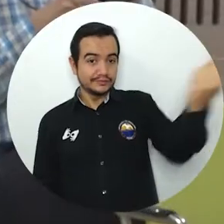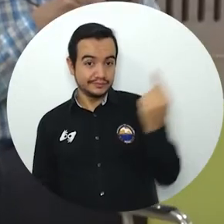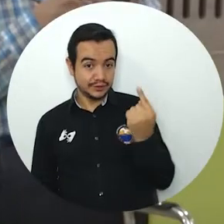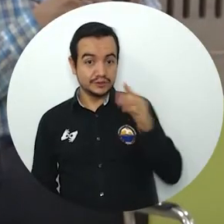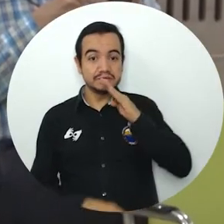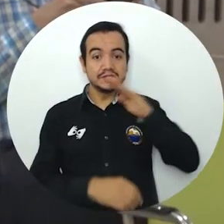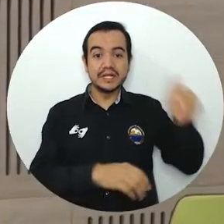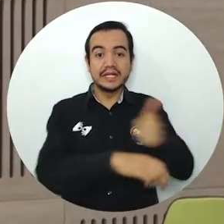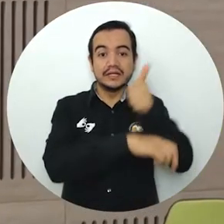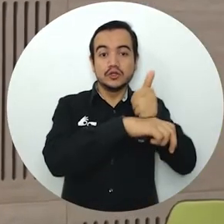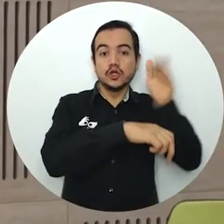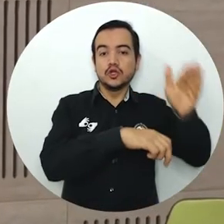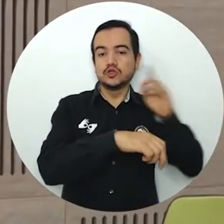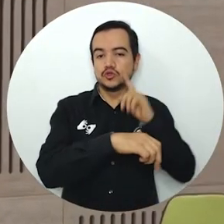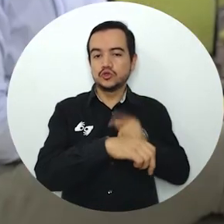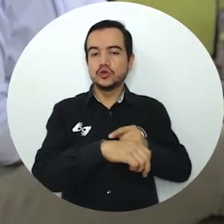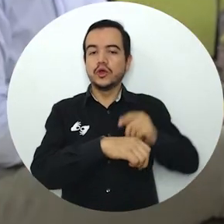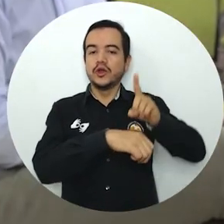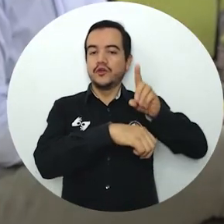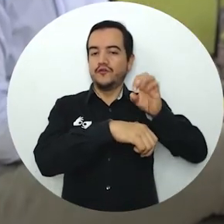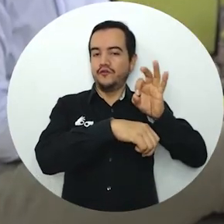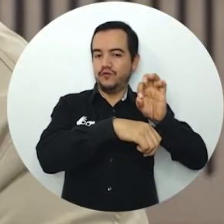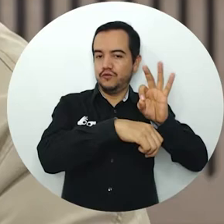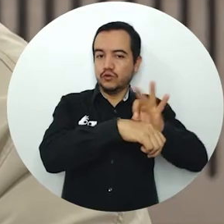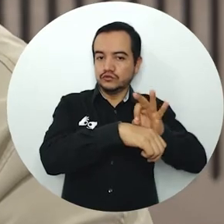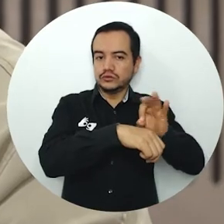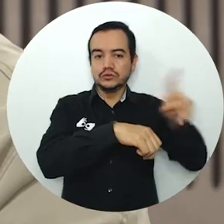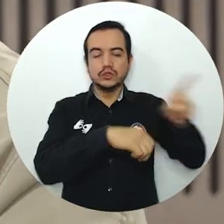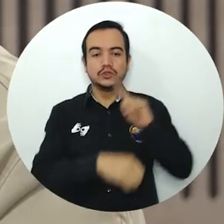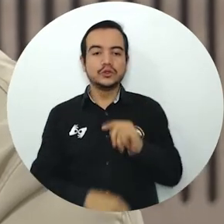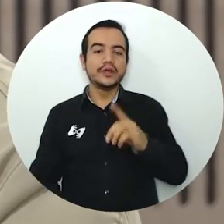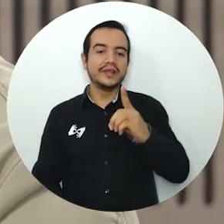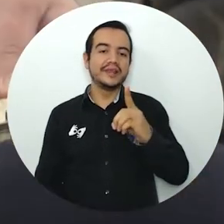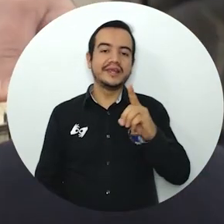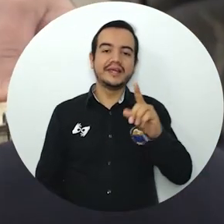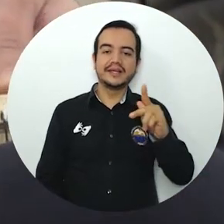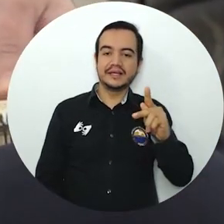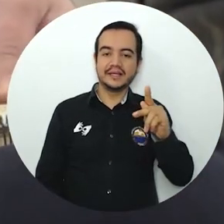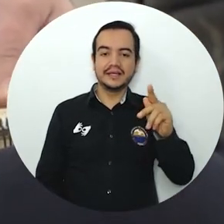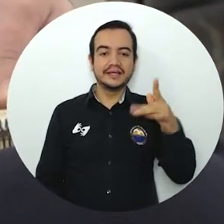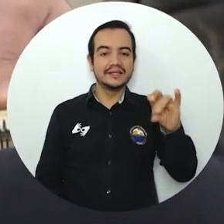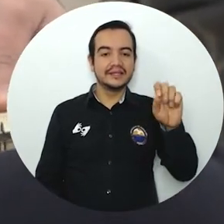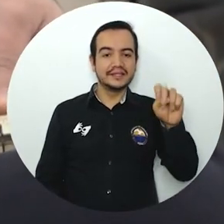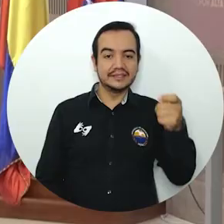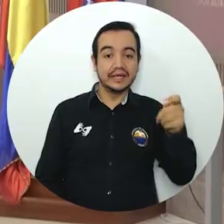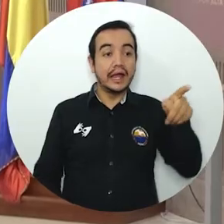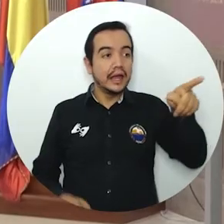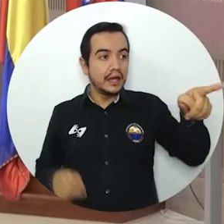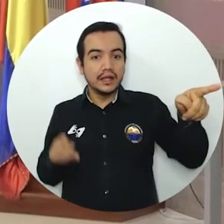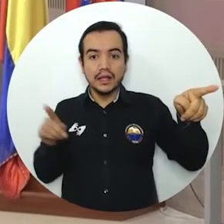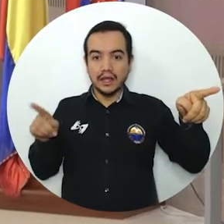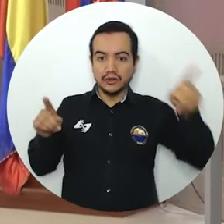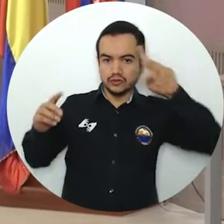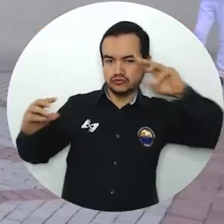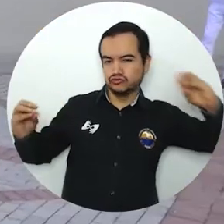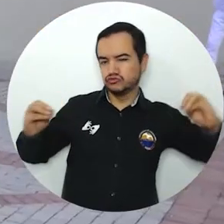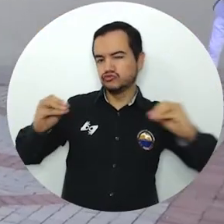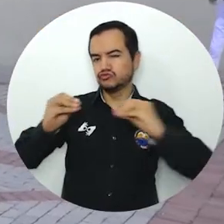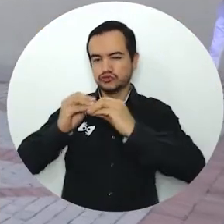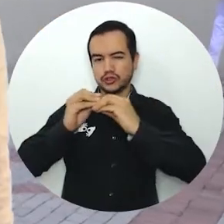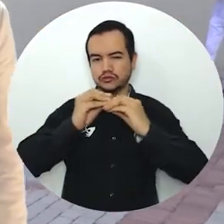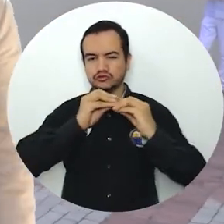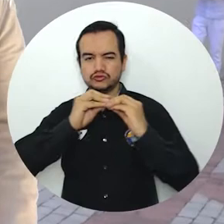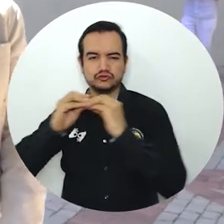director ejecutivo de la Fundación Deca King al campus principal de la Alma Mater, se afianza la relación entre ambas instituciones para